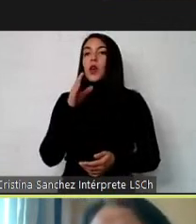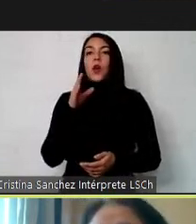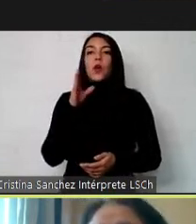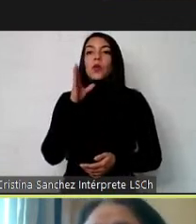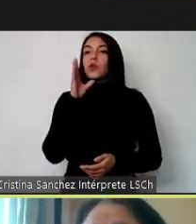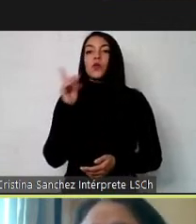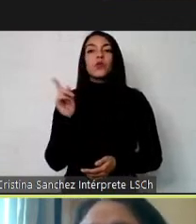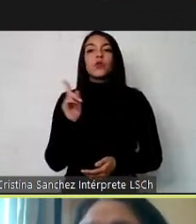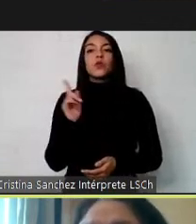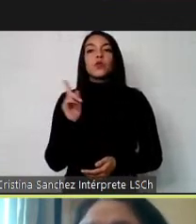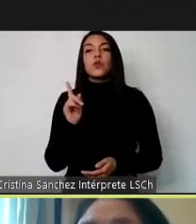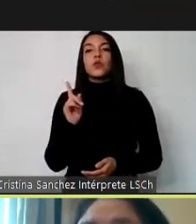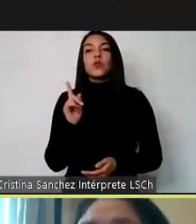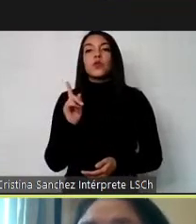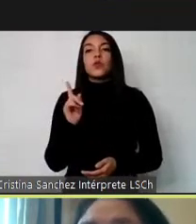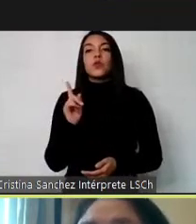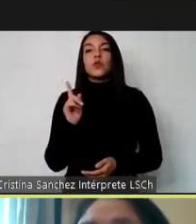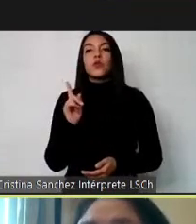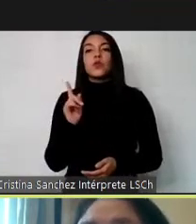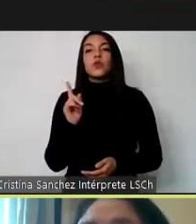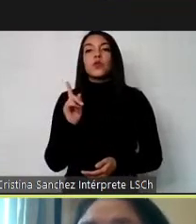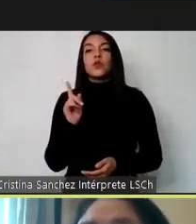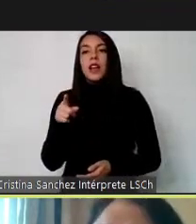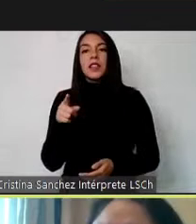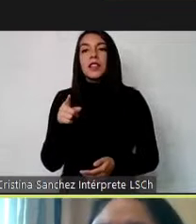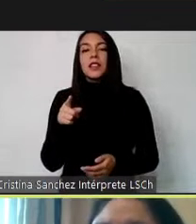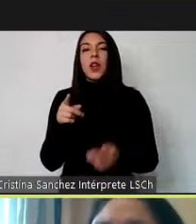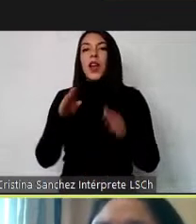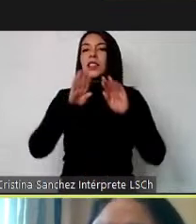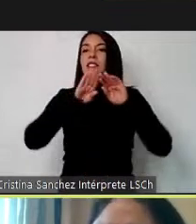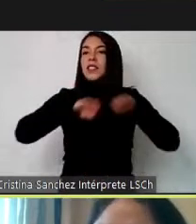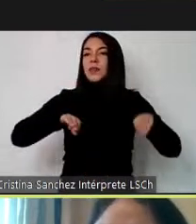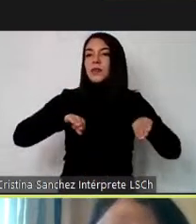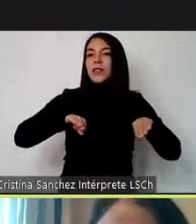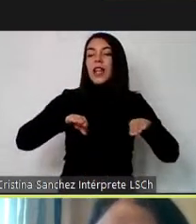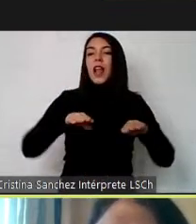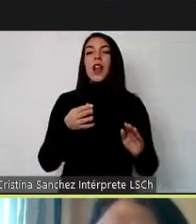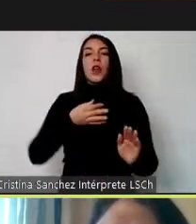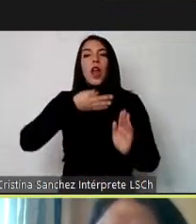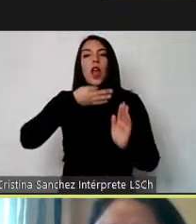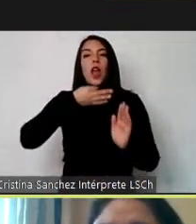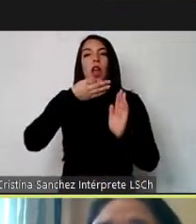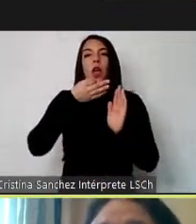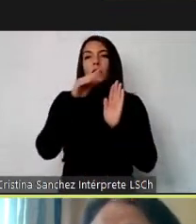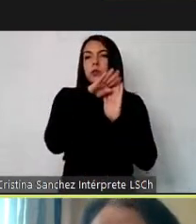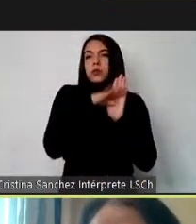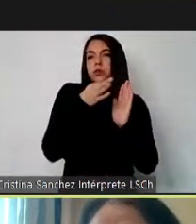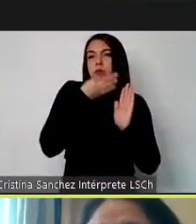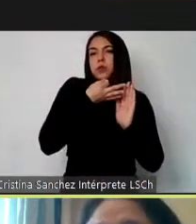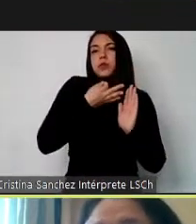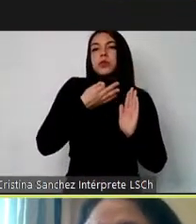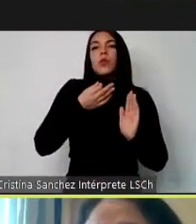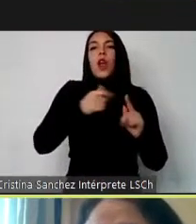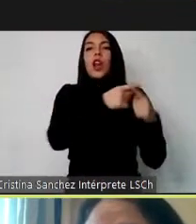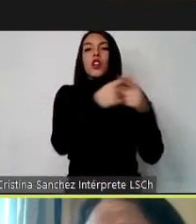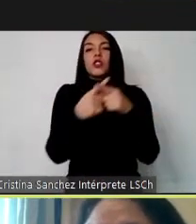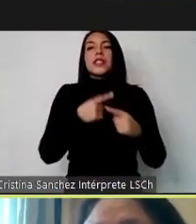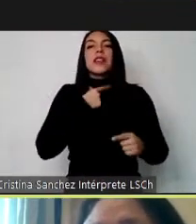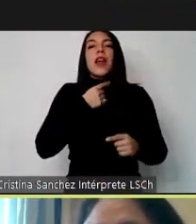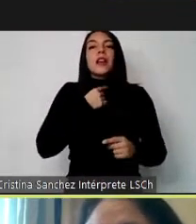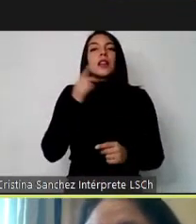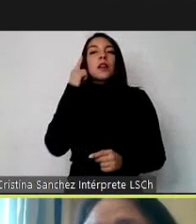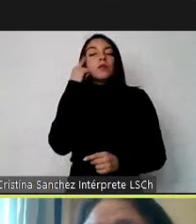cumpliendo, hay un divorcio entre el discurso, entre lo que la sociedad quiere ser y la práctica y el